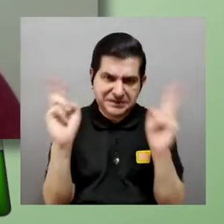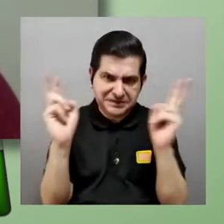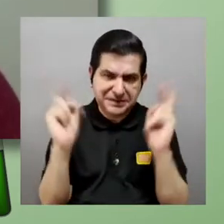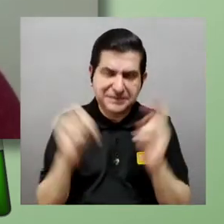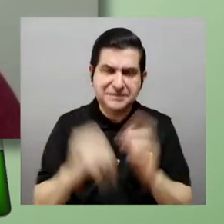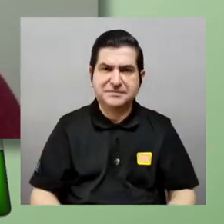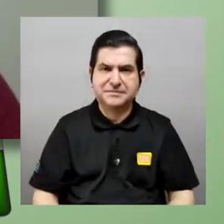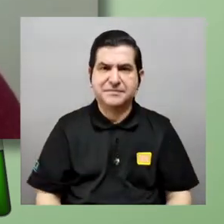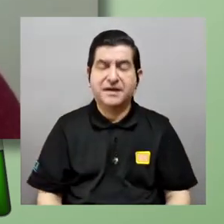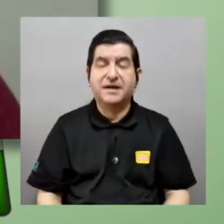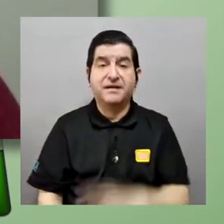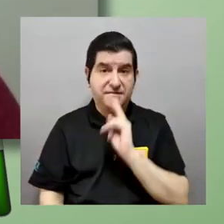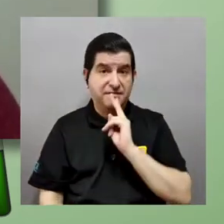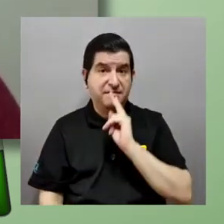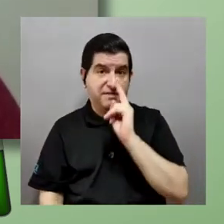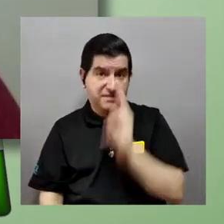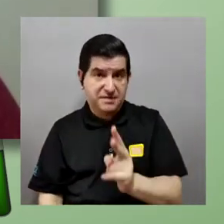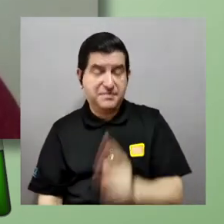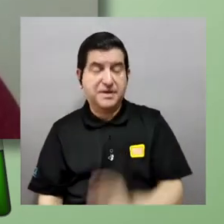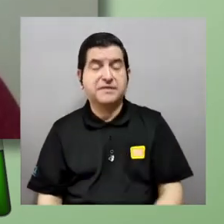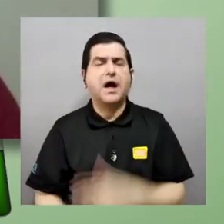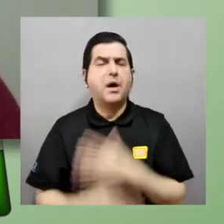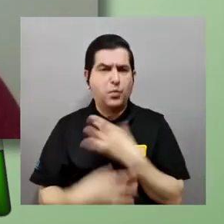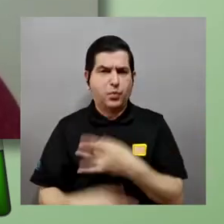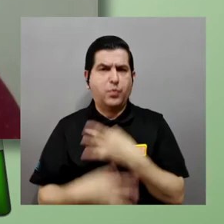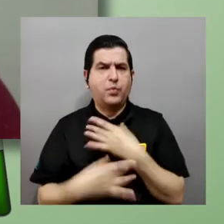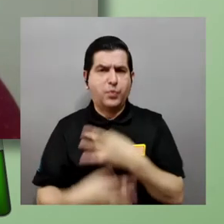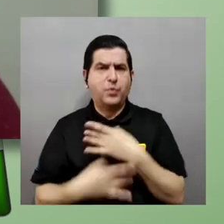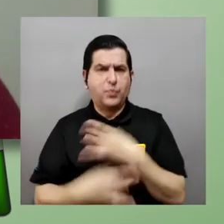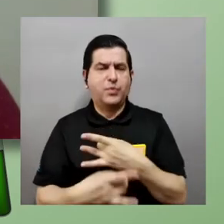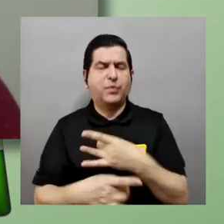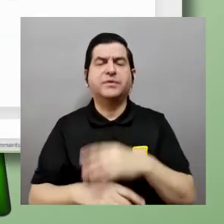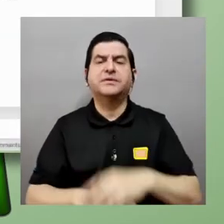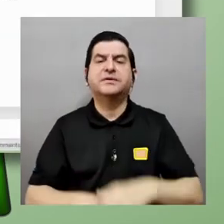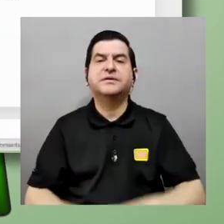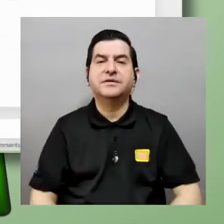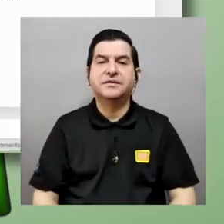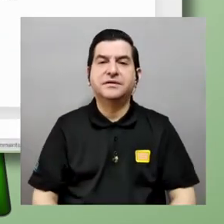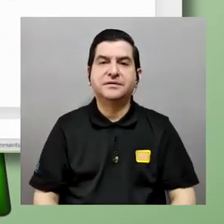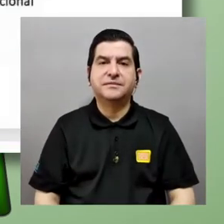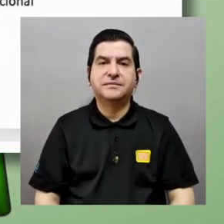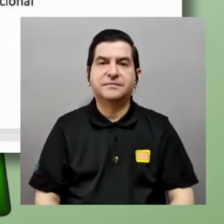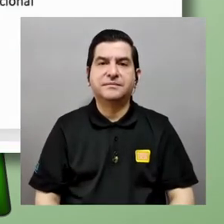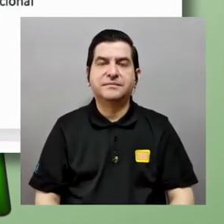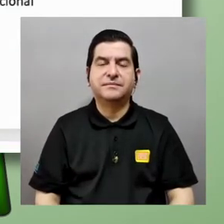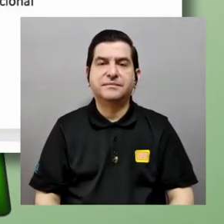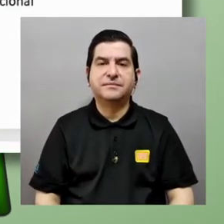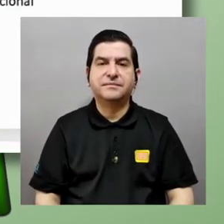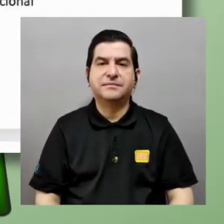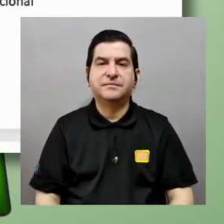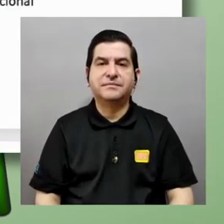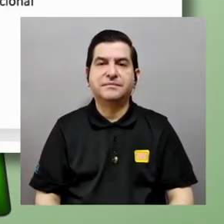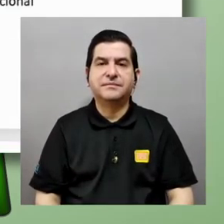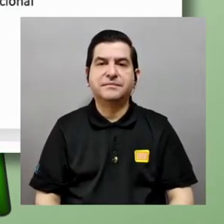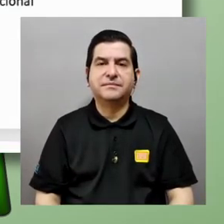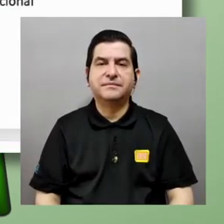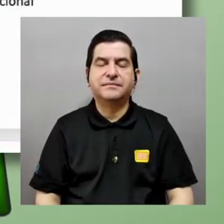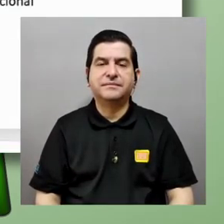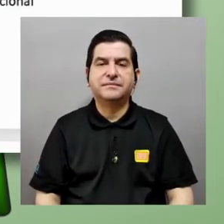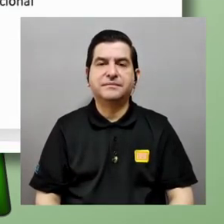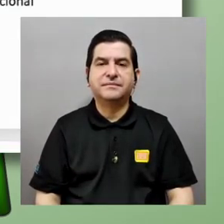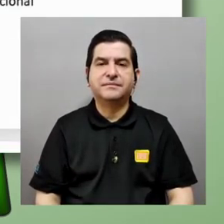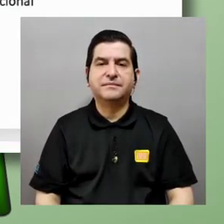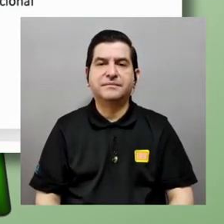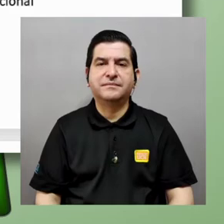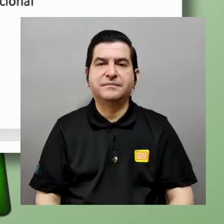de este tema que es realmente fascinante y sacarle un rato